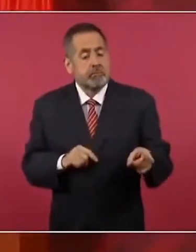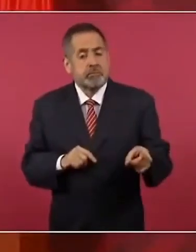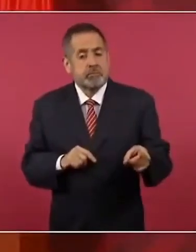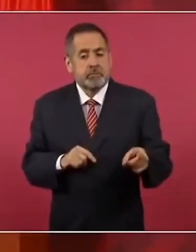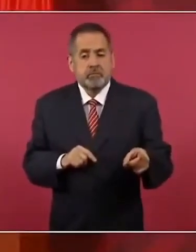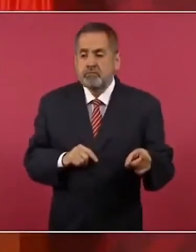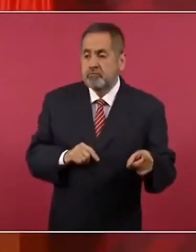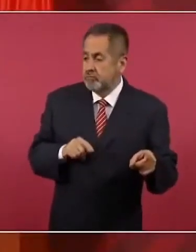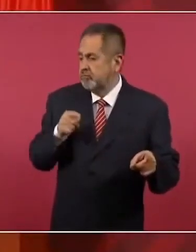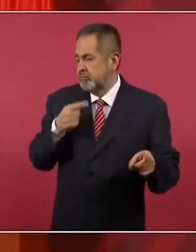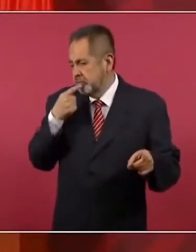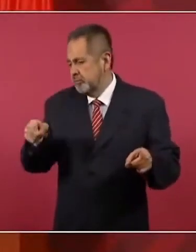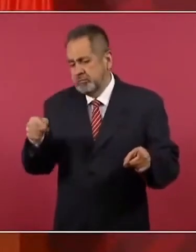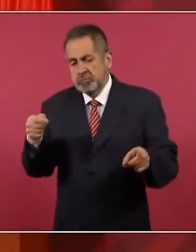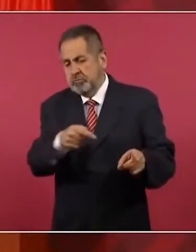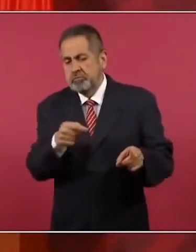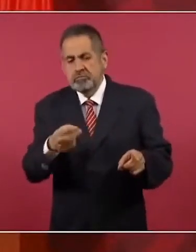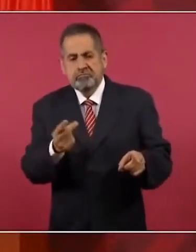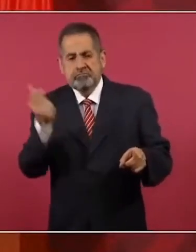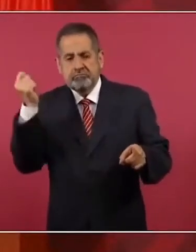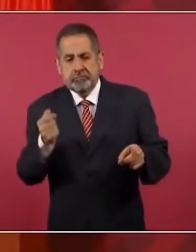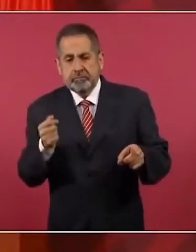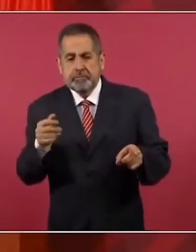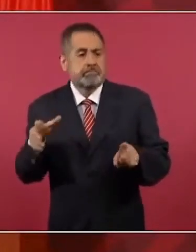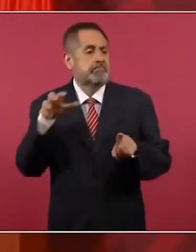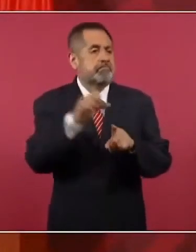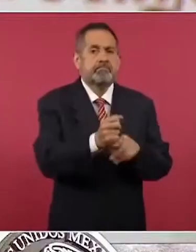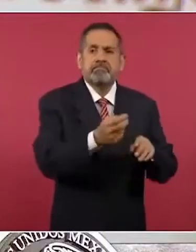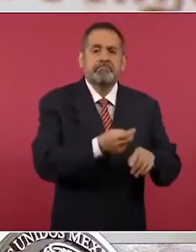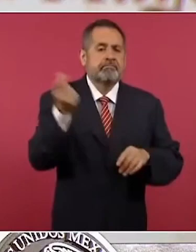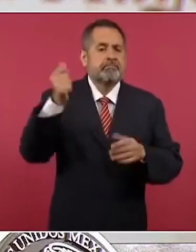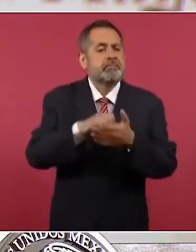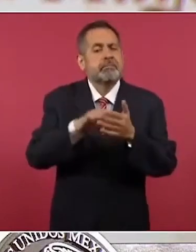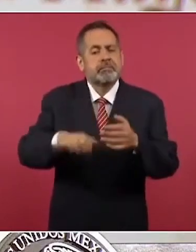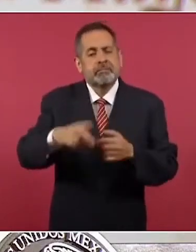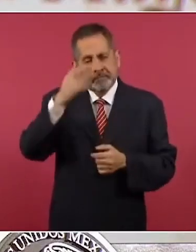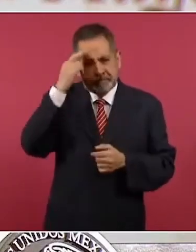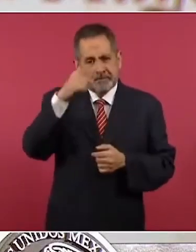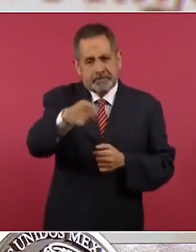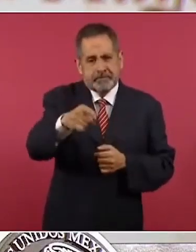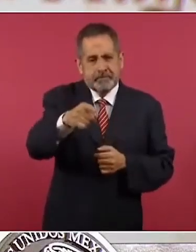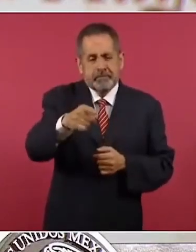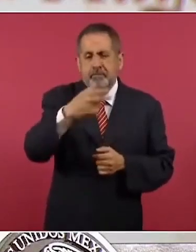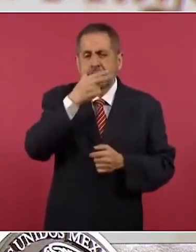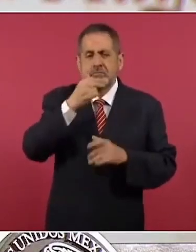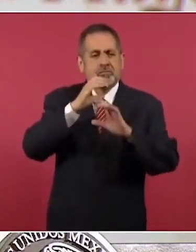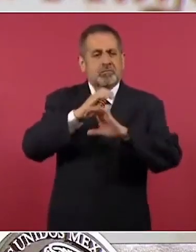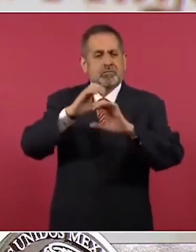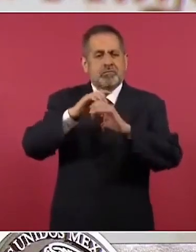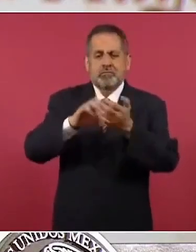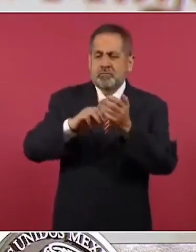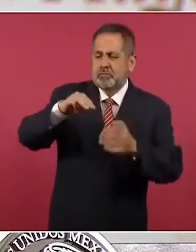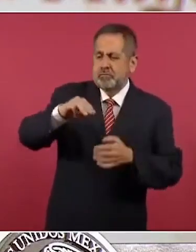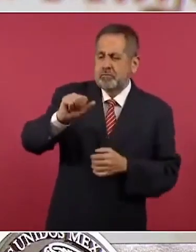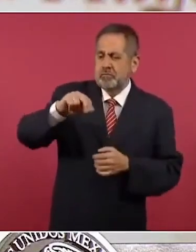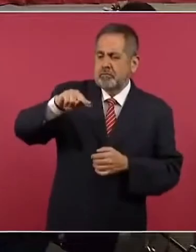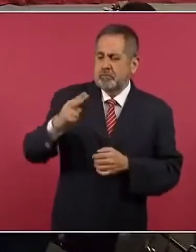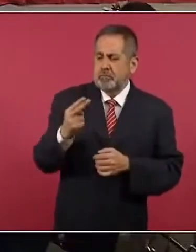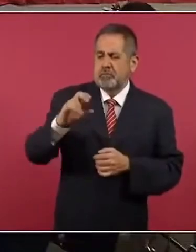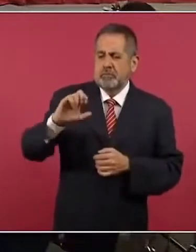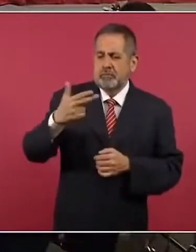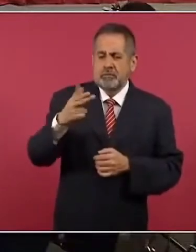posición en asuntos sociales. Se utilizó en el caso de un cantante, Manu Chao, que